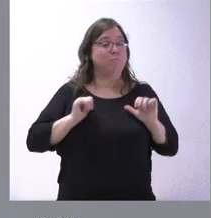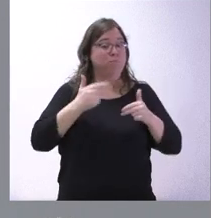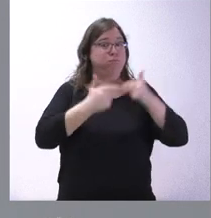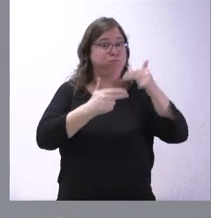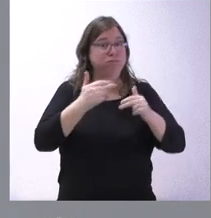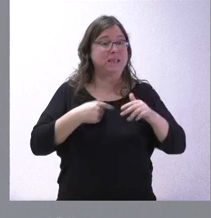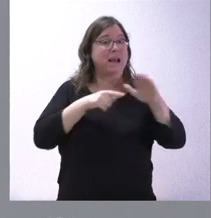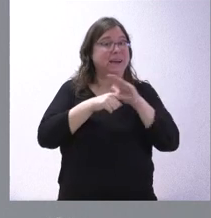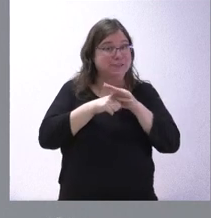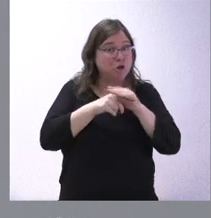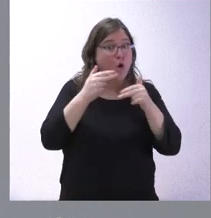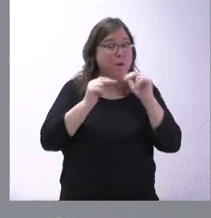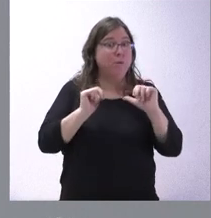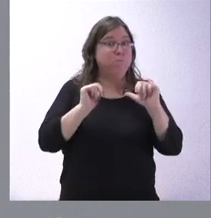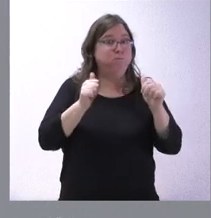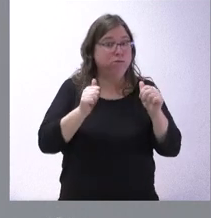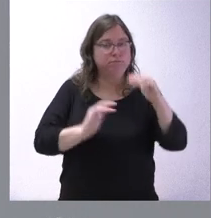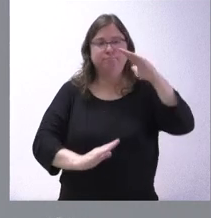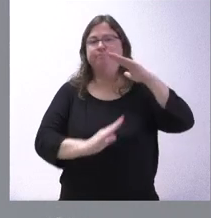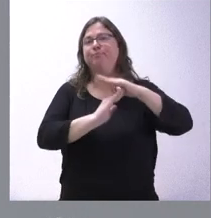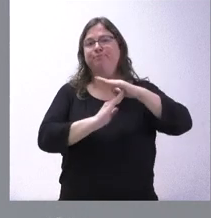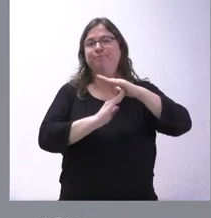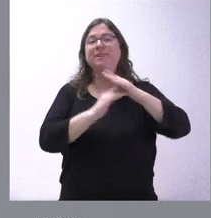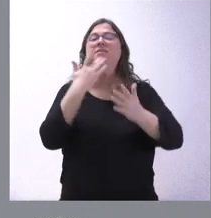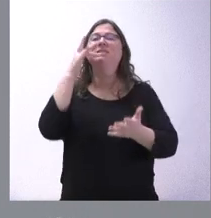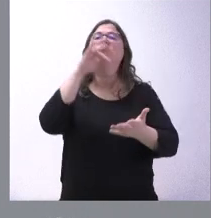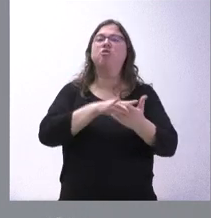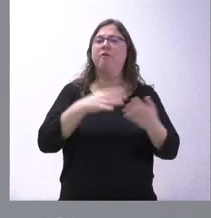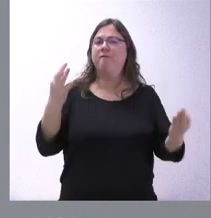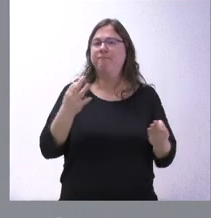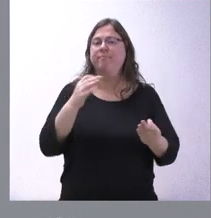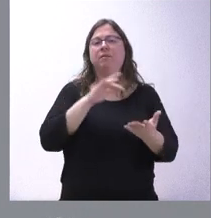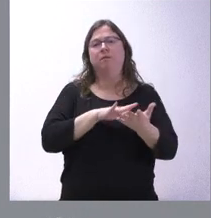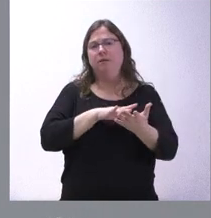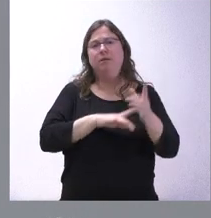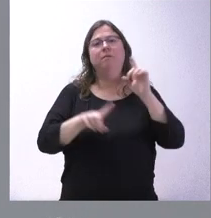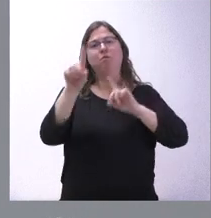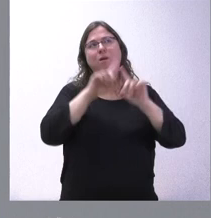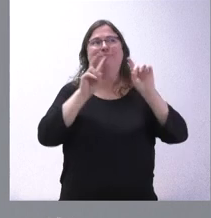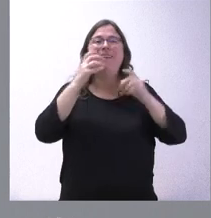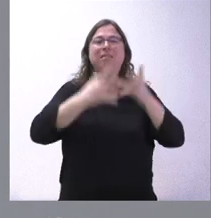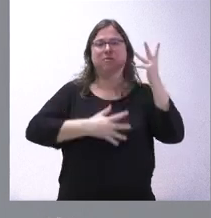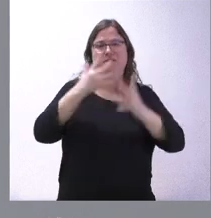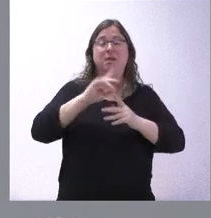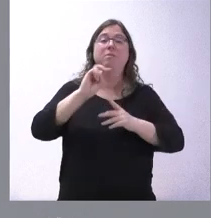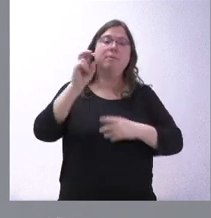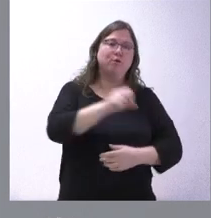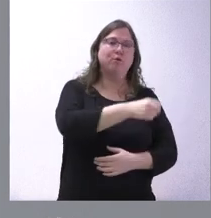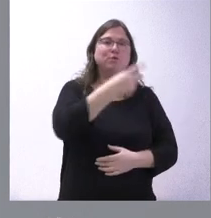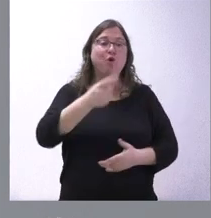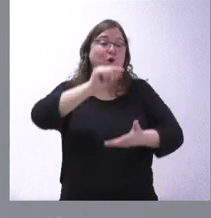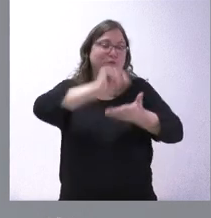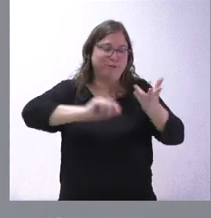los trámites y las obras, se ha parado. Cuando esto se produce, nos enfrentamos a algunos problemas administrativos. Lo primero, hay que resolver el contrato